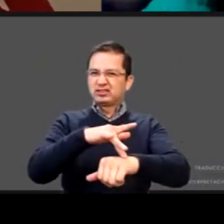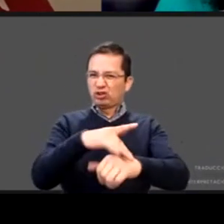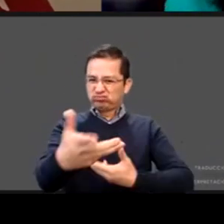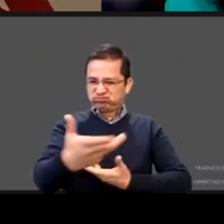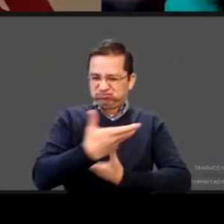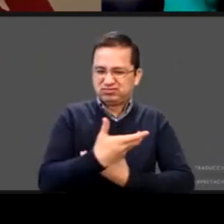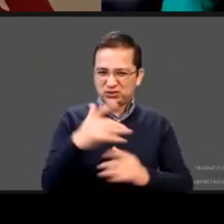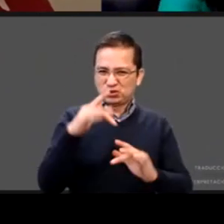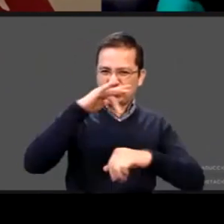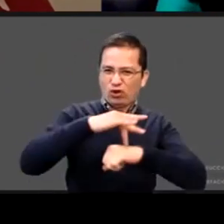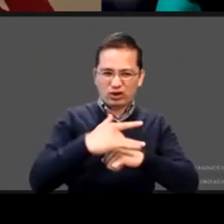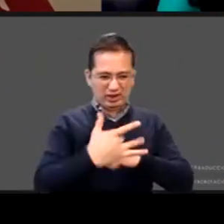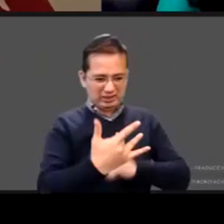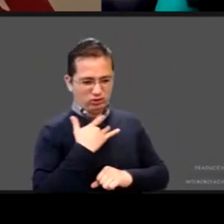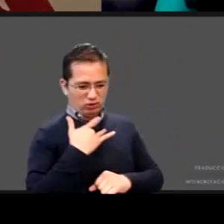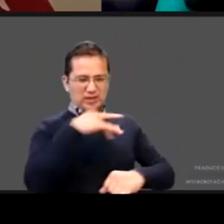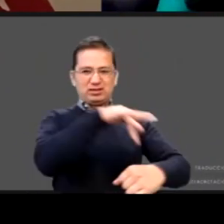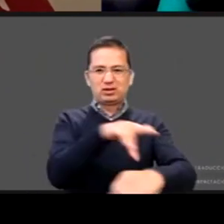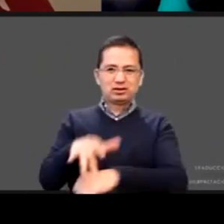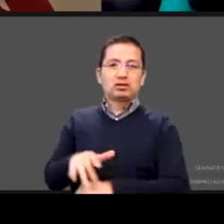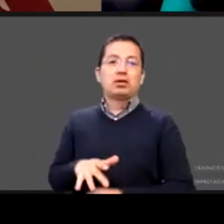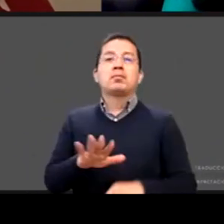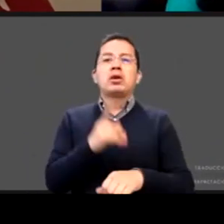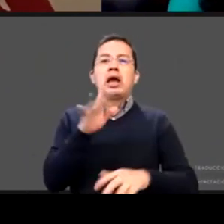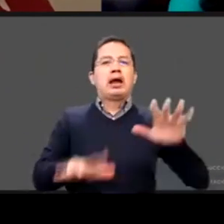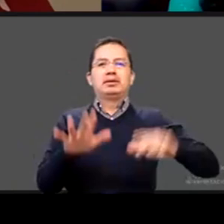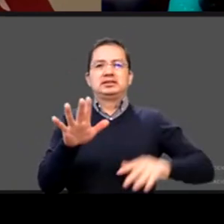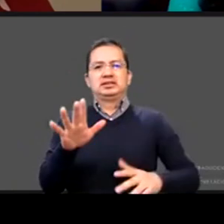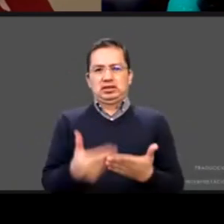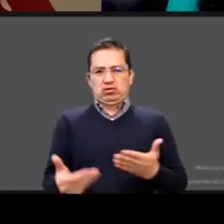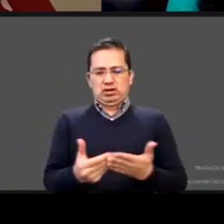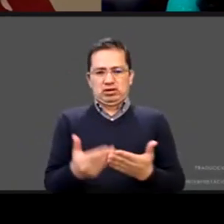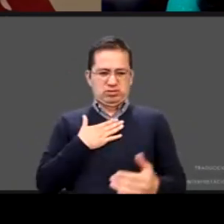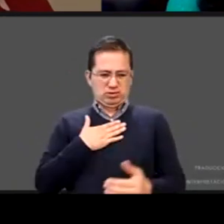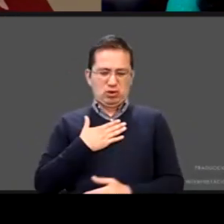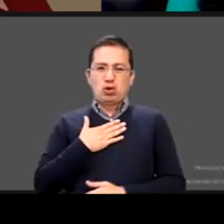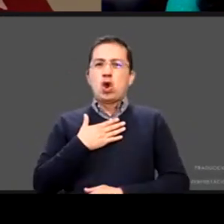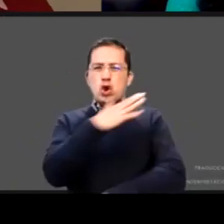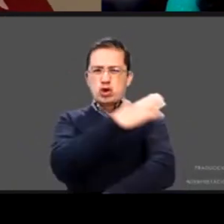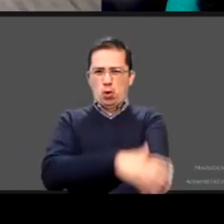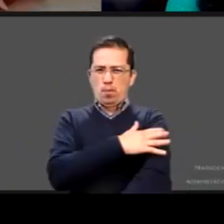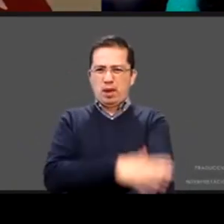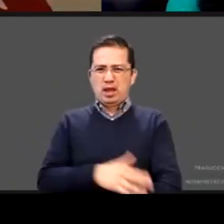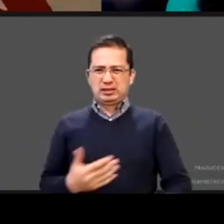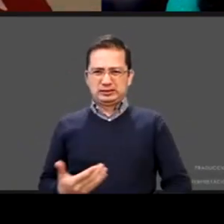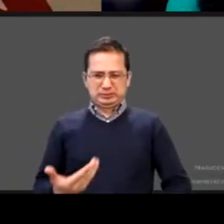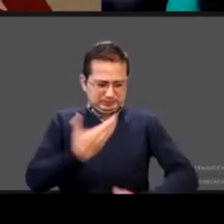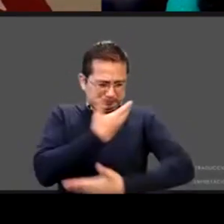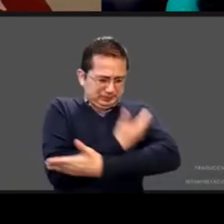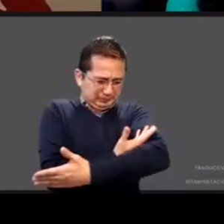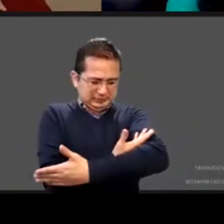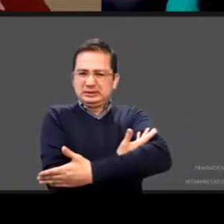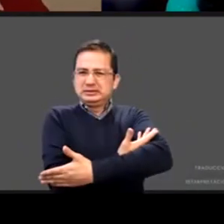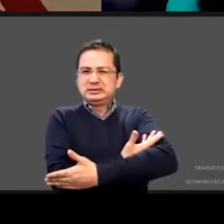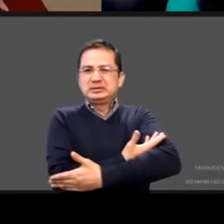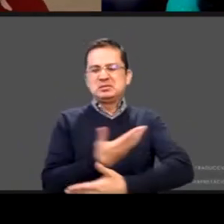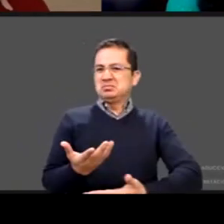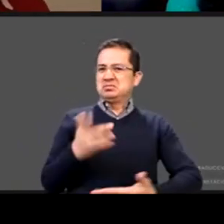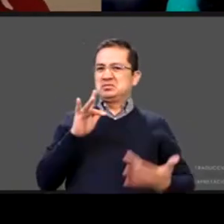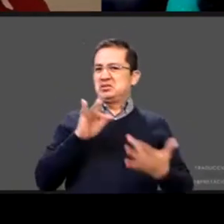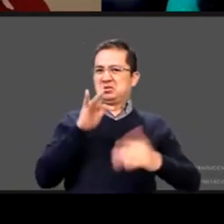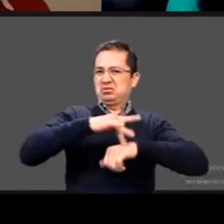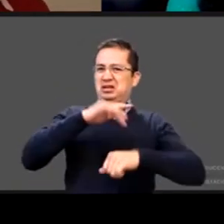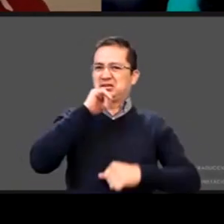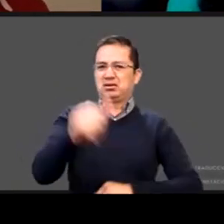nosotros estamos aprendiendo a tener en contacto piel con ropa y cuando alguien nos toca nos dañes y para eso hay que favorecer el que por